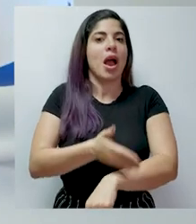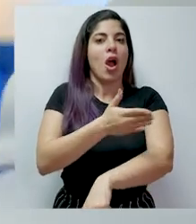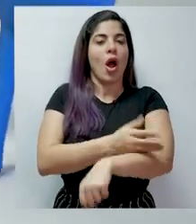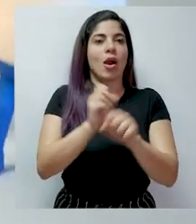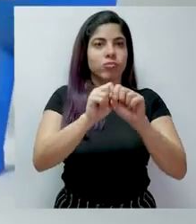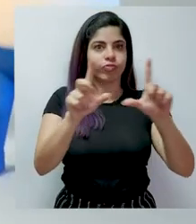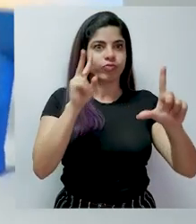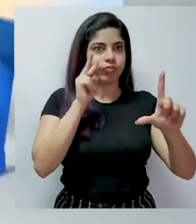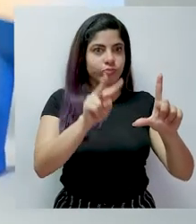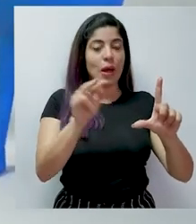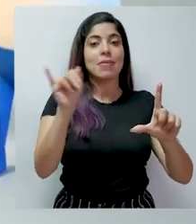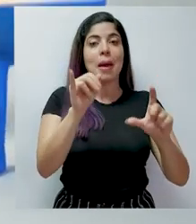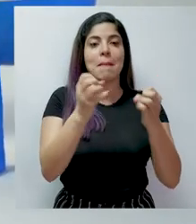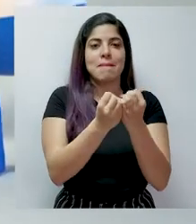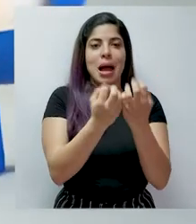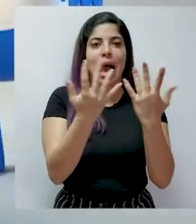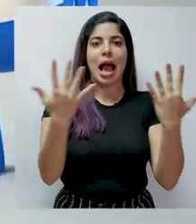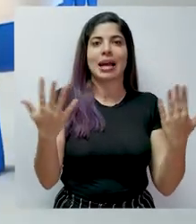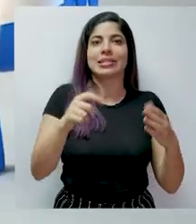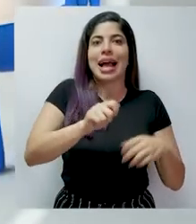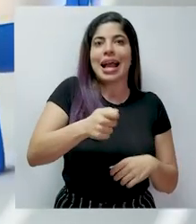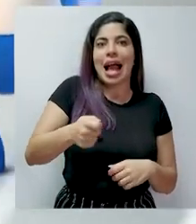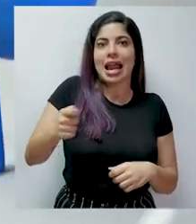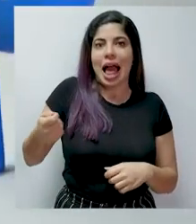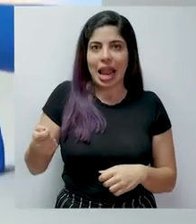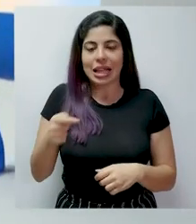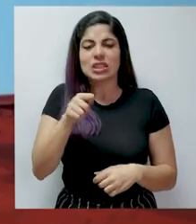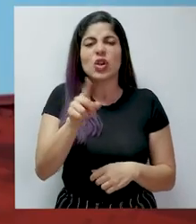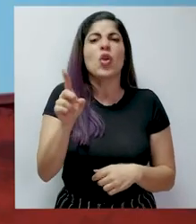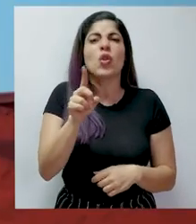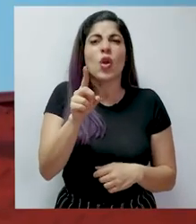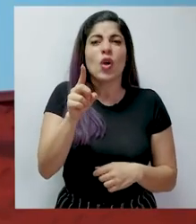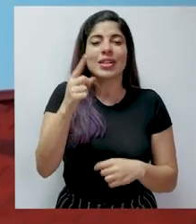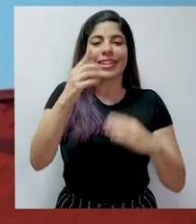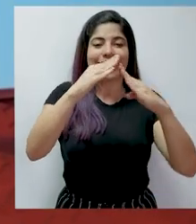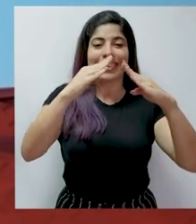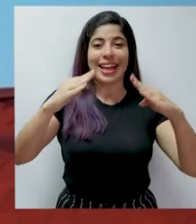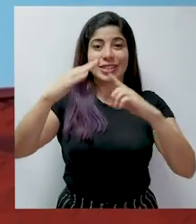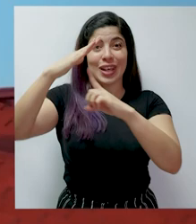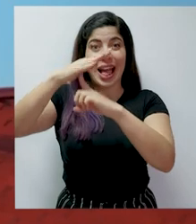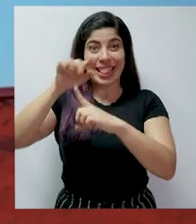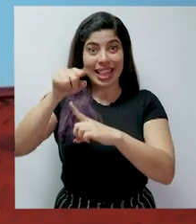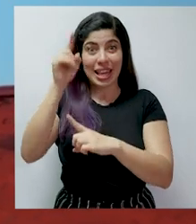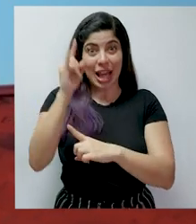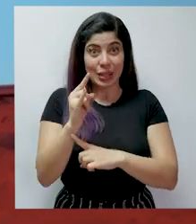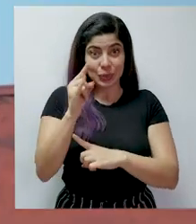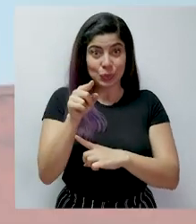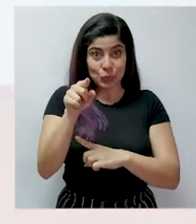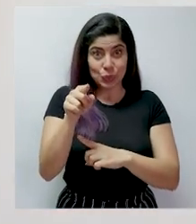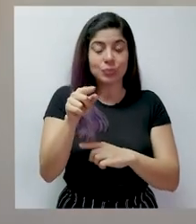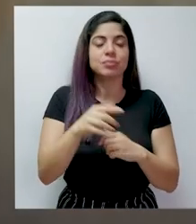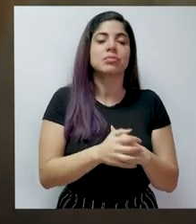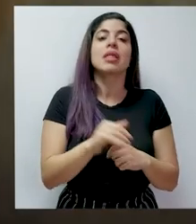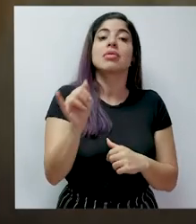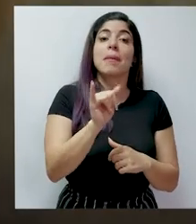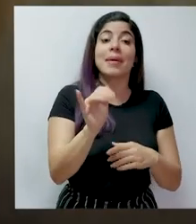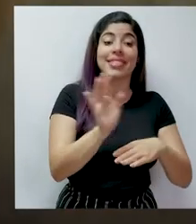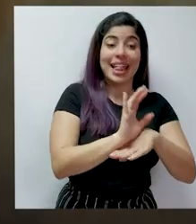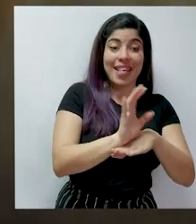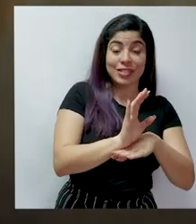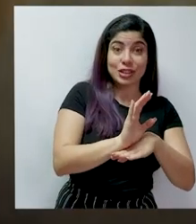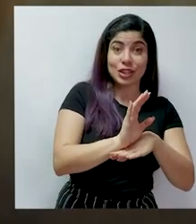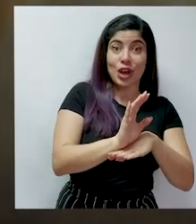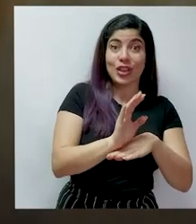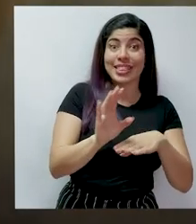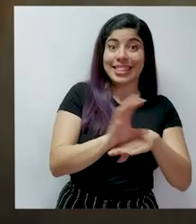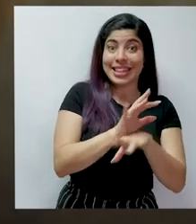y sonido, así como una mayor cobertura de canales nacionales que se reciben a través de una antena de techo. Igualmente, con